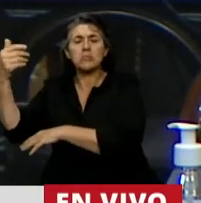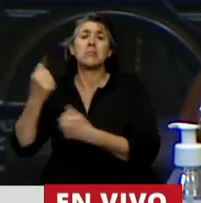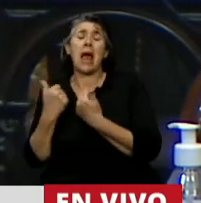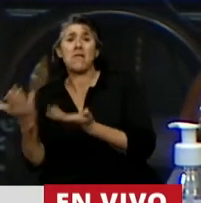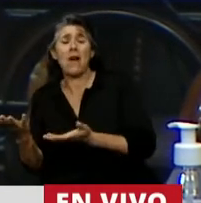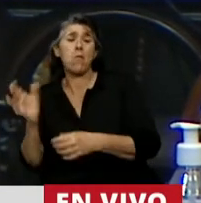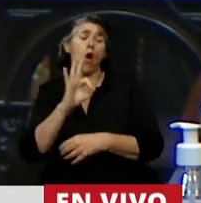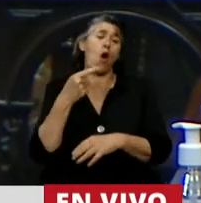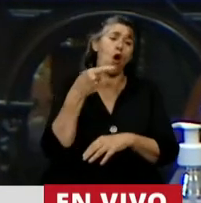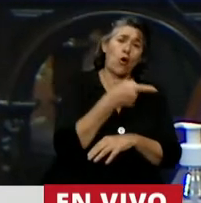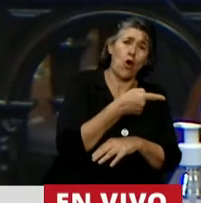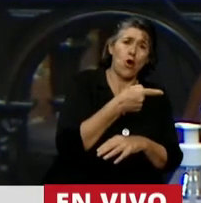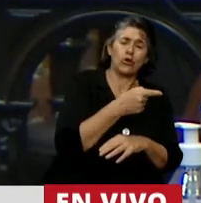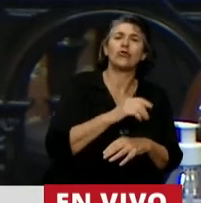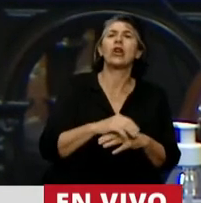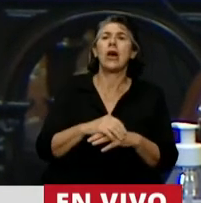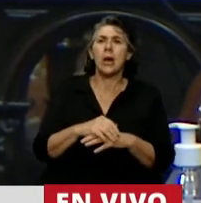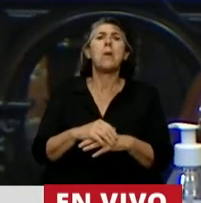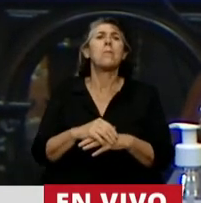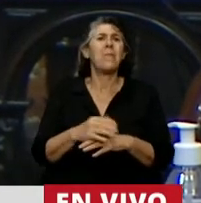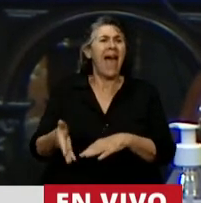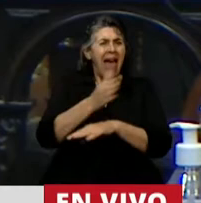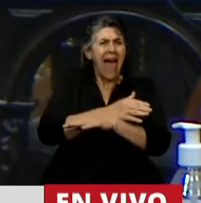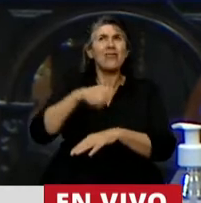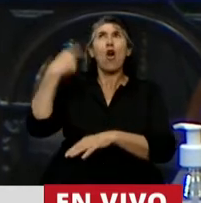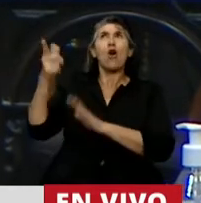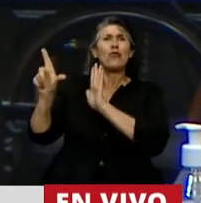sobre este proyecto como no he visto con ninguna ley antes.